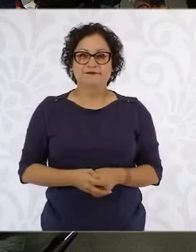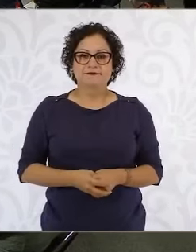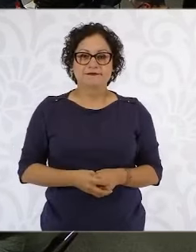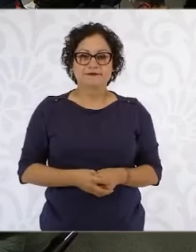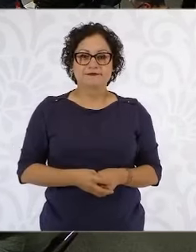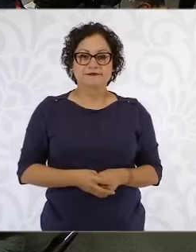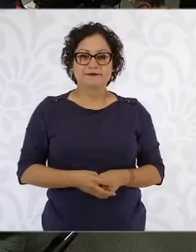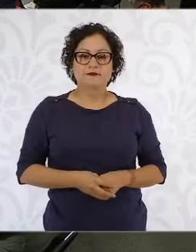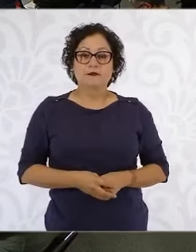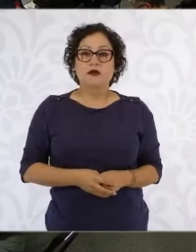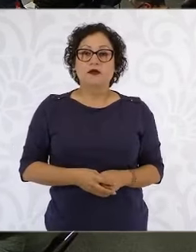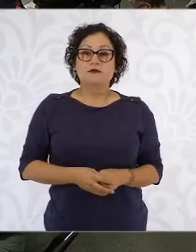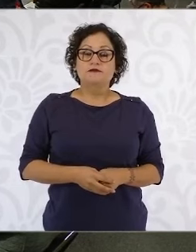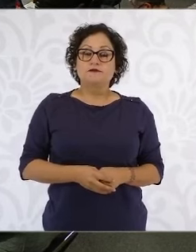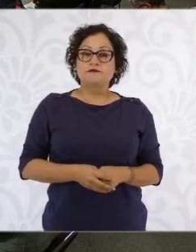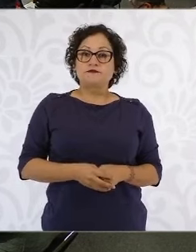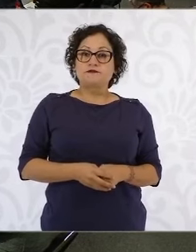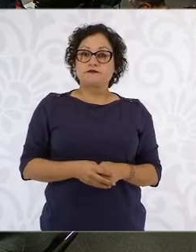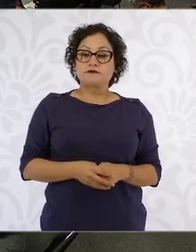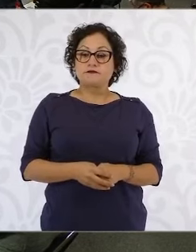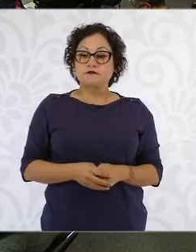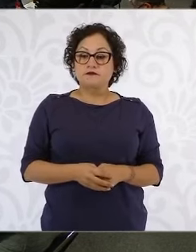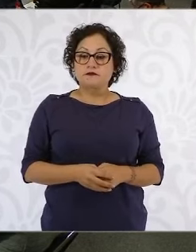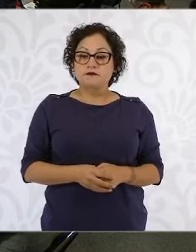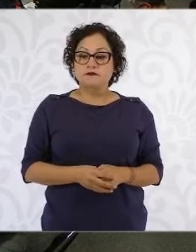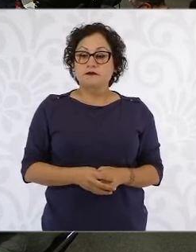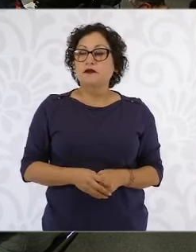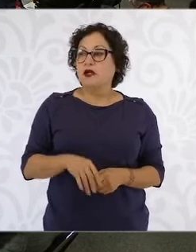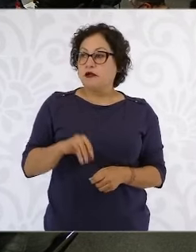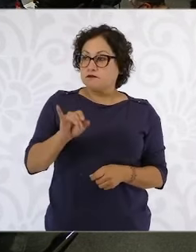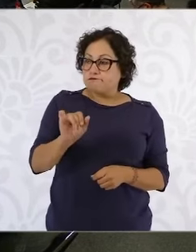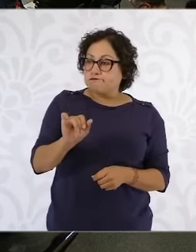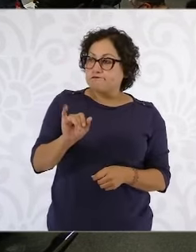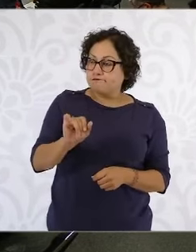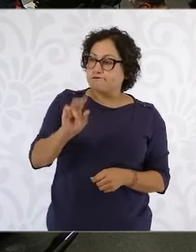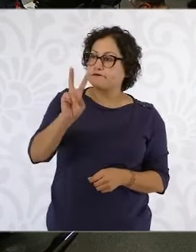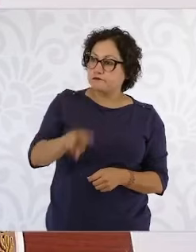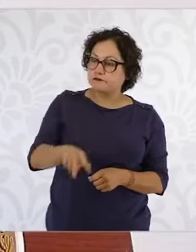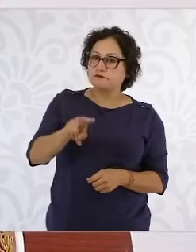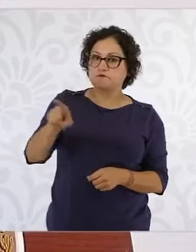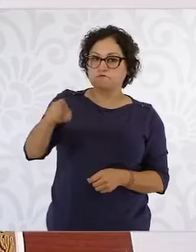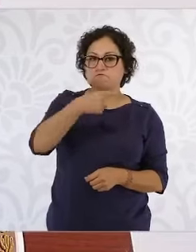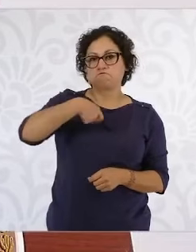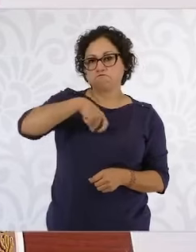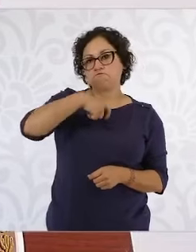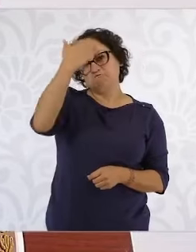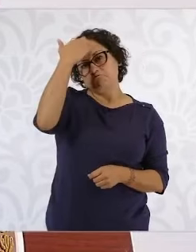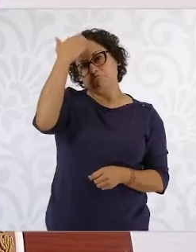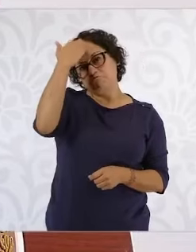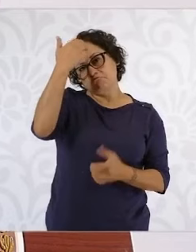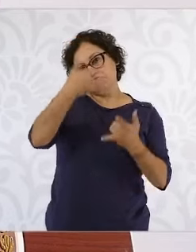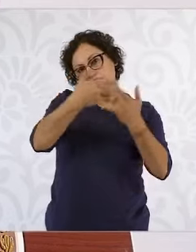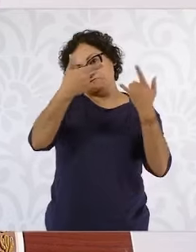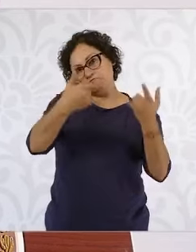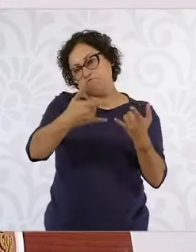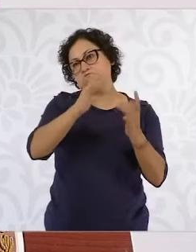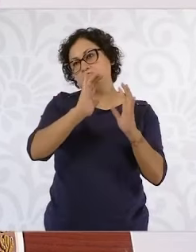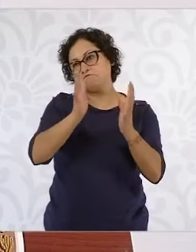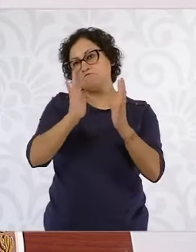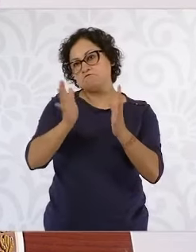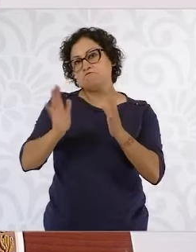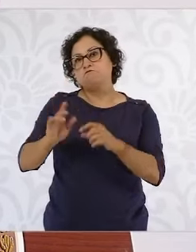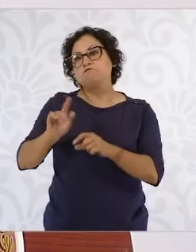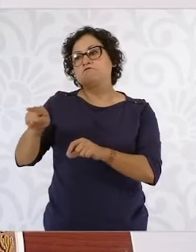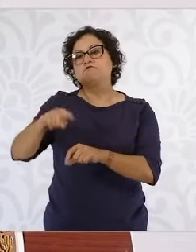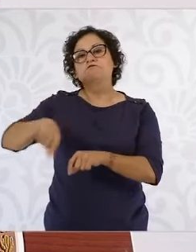Sí, sabemos que es una realidad que viven muchas mujeres cuando van a juzgados, sobre todo es